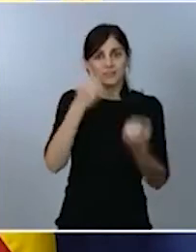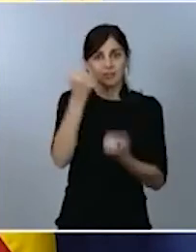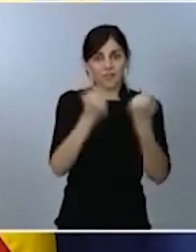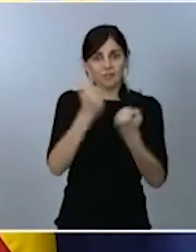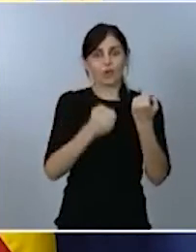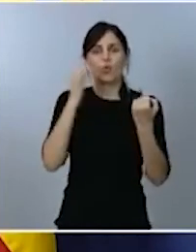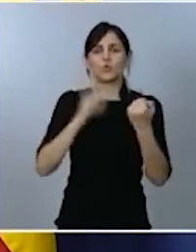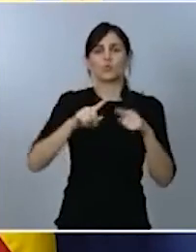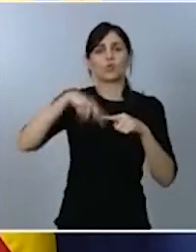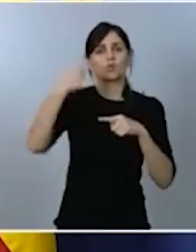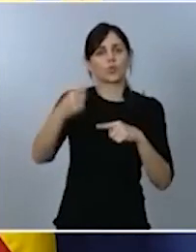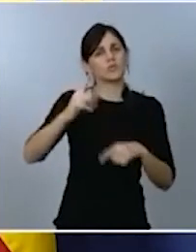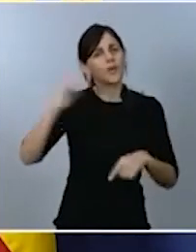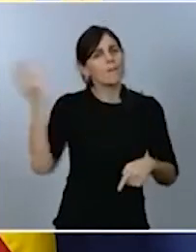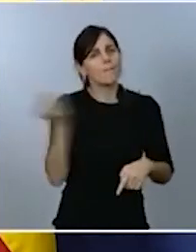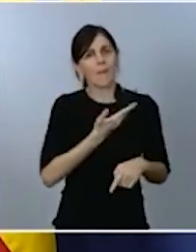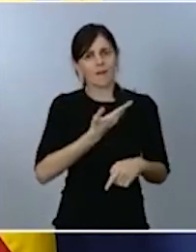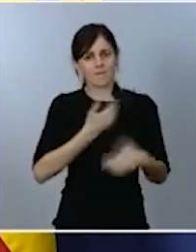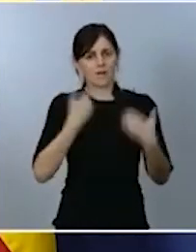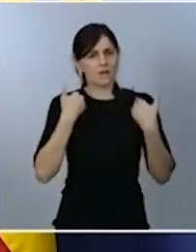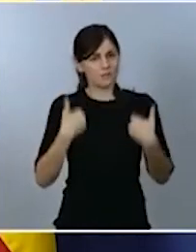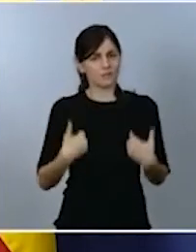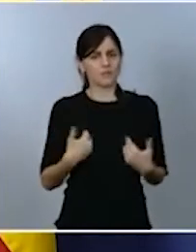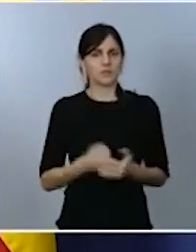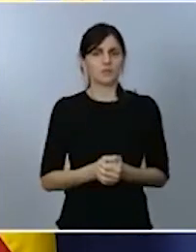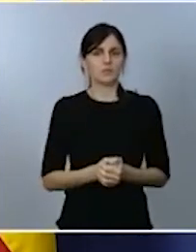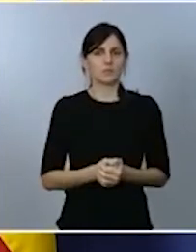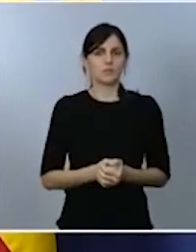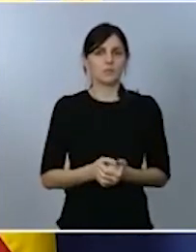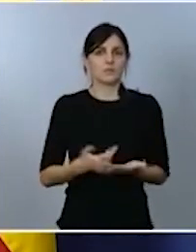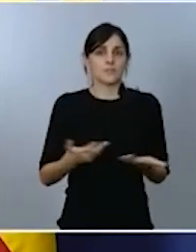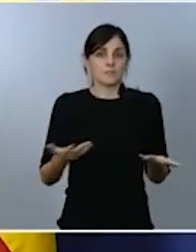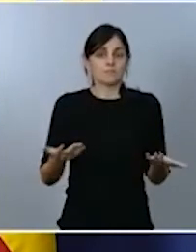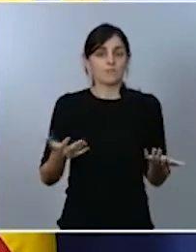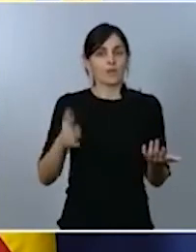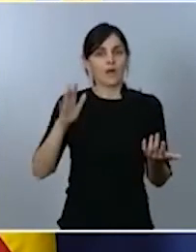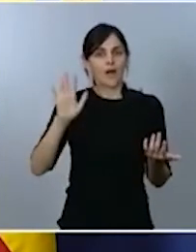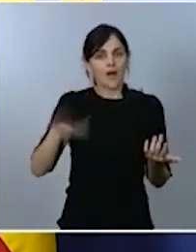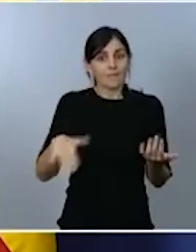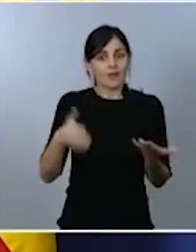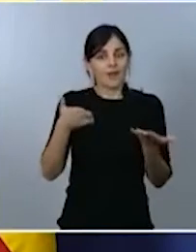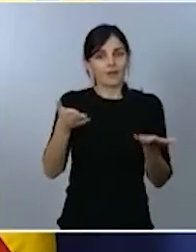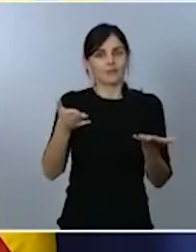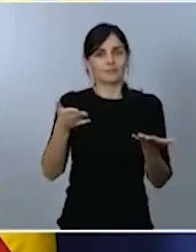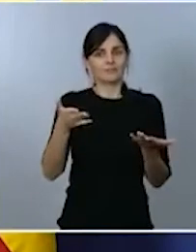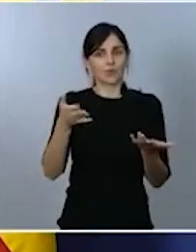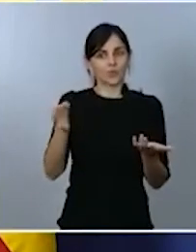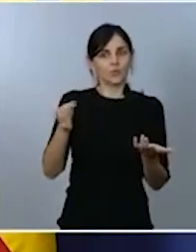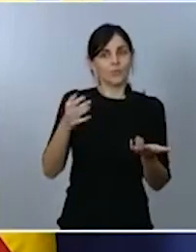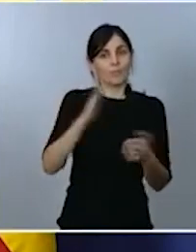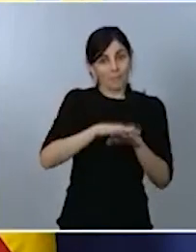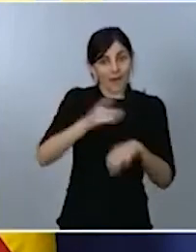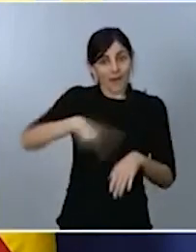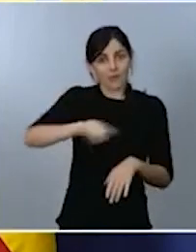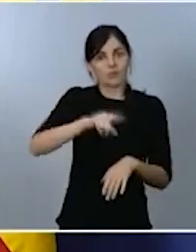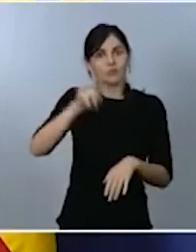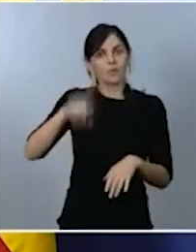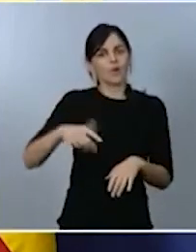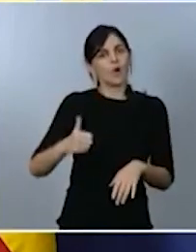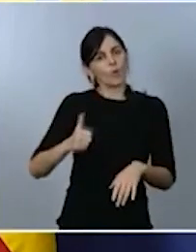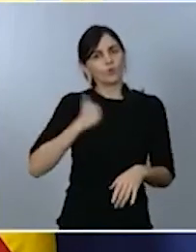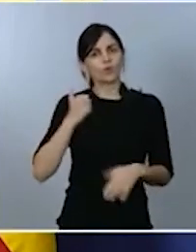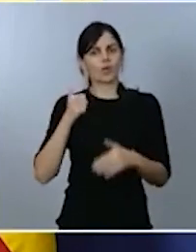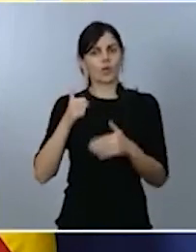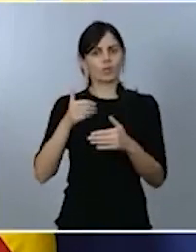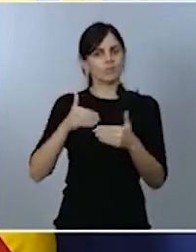truncado, muchas expectativas vitales, encuentran el camino de futuro para ellos y nos ayudan. Nos ayudan, se